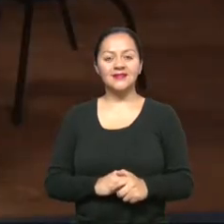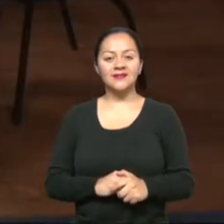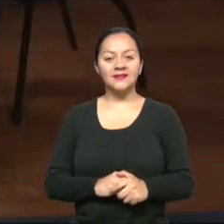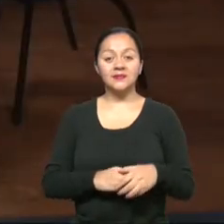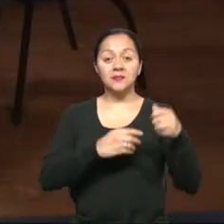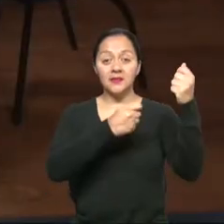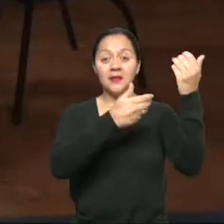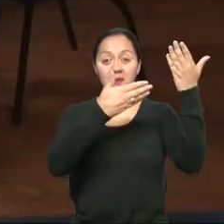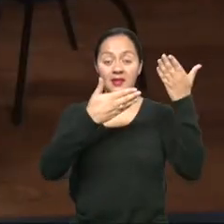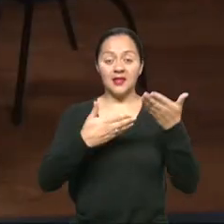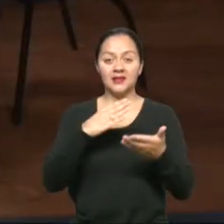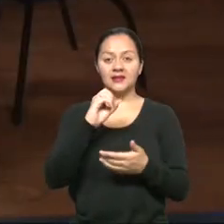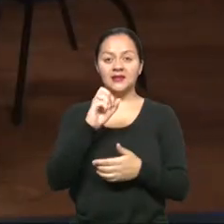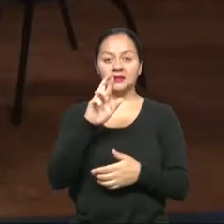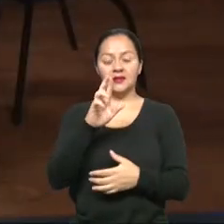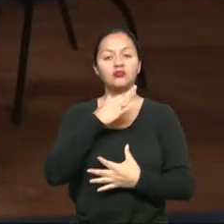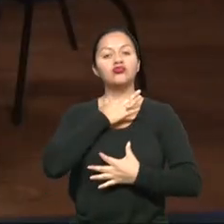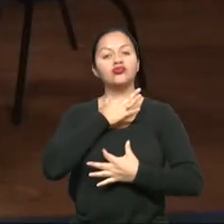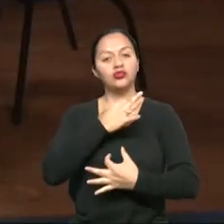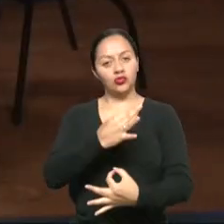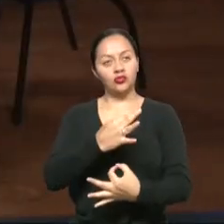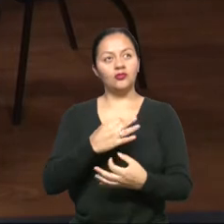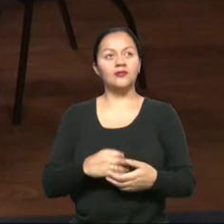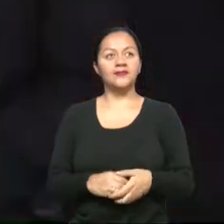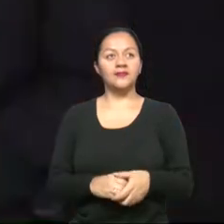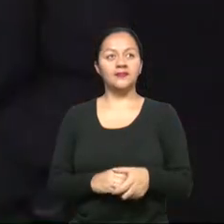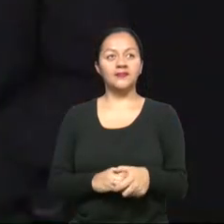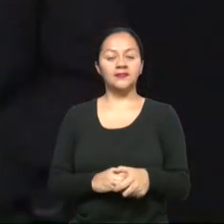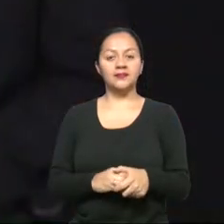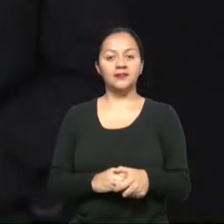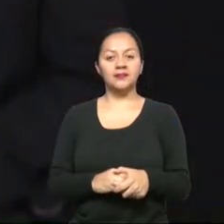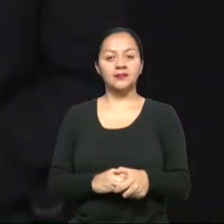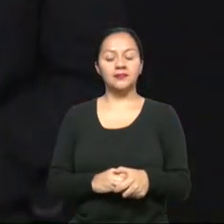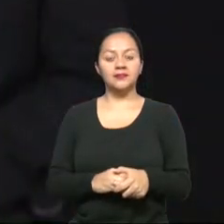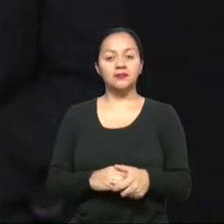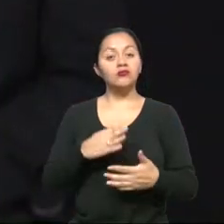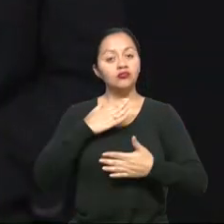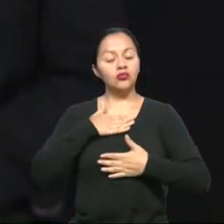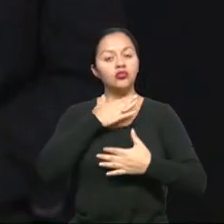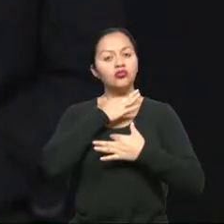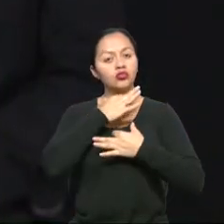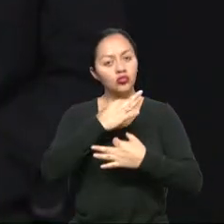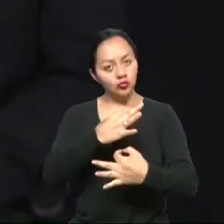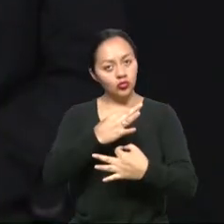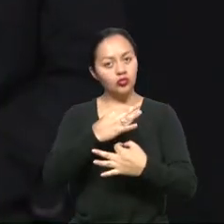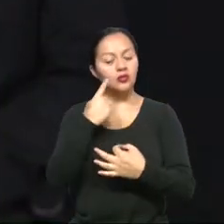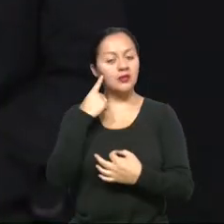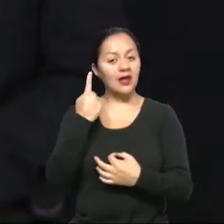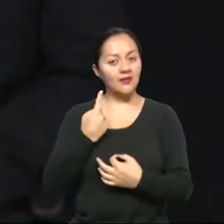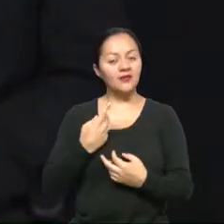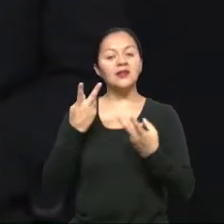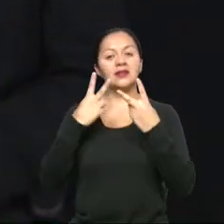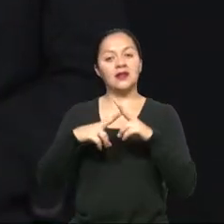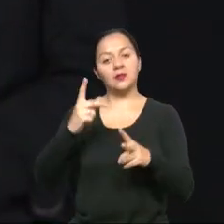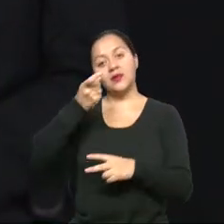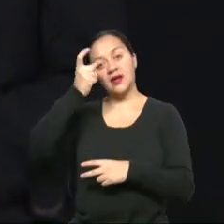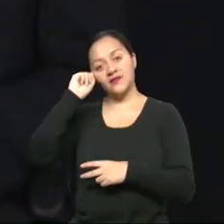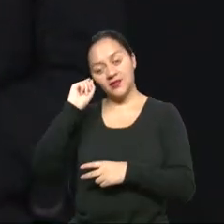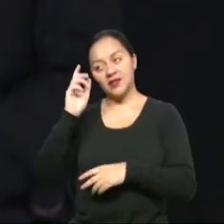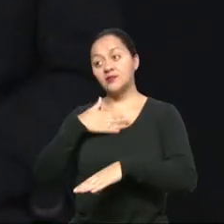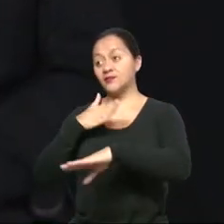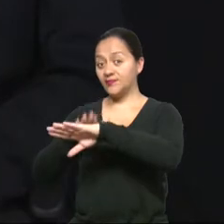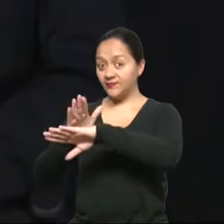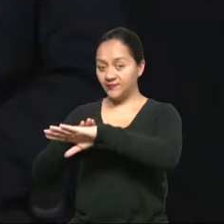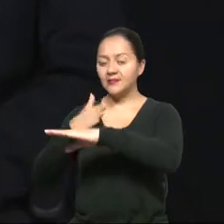Bienvenido César, un gusto tenerlo con nosotros en Construyendo Igualdad. Para mí es un gusto estar aquí, Gaby, es un gusto Javier estar aquí, poder compartir